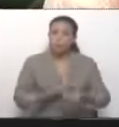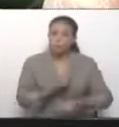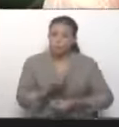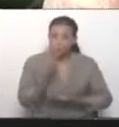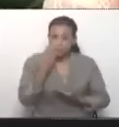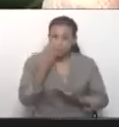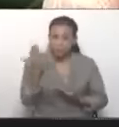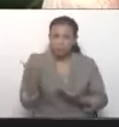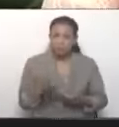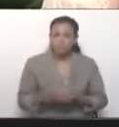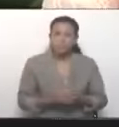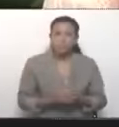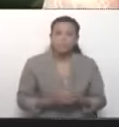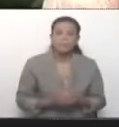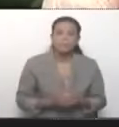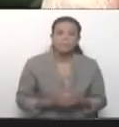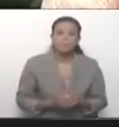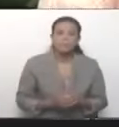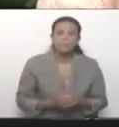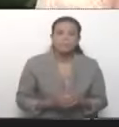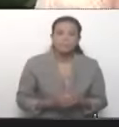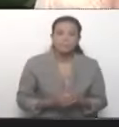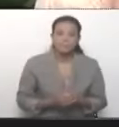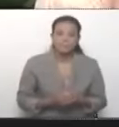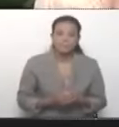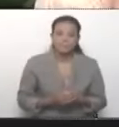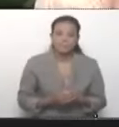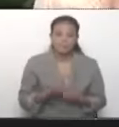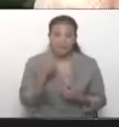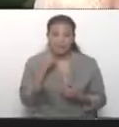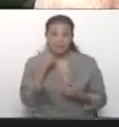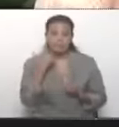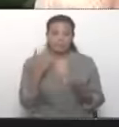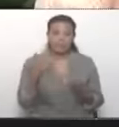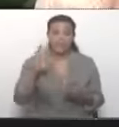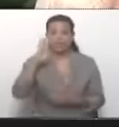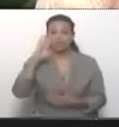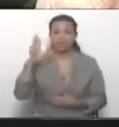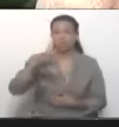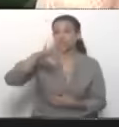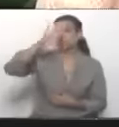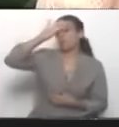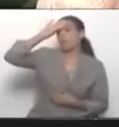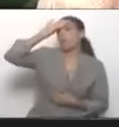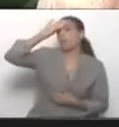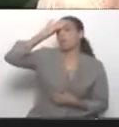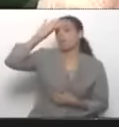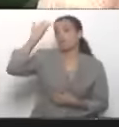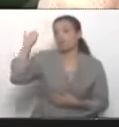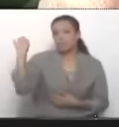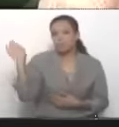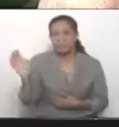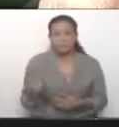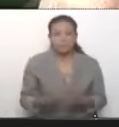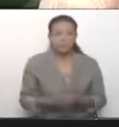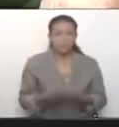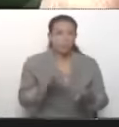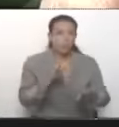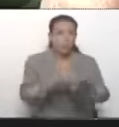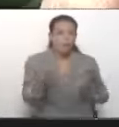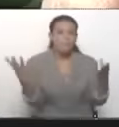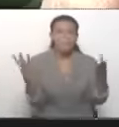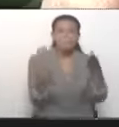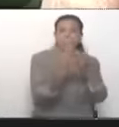este show que presentaron ayer en unas mal llamadas